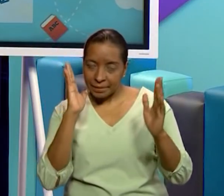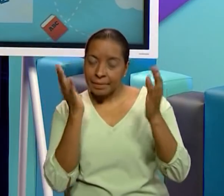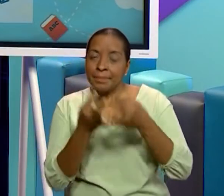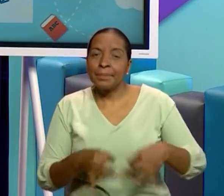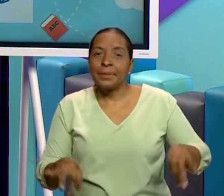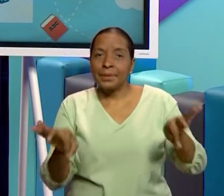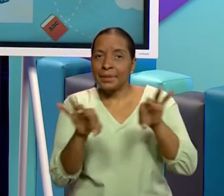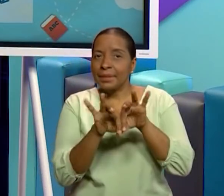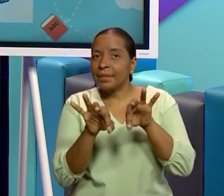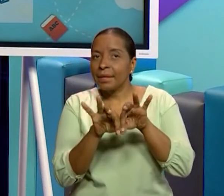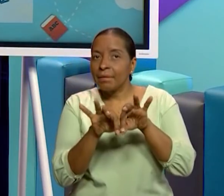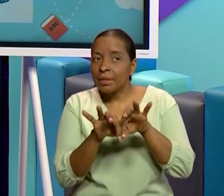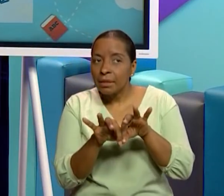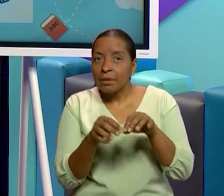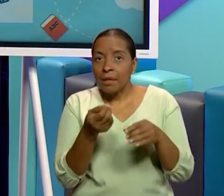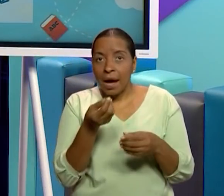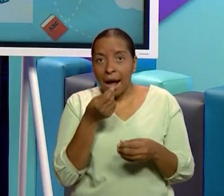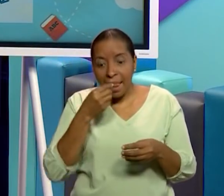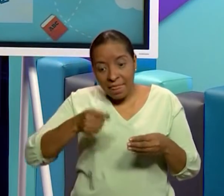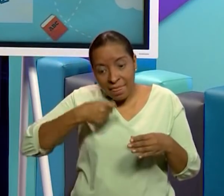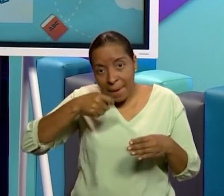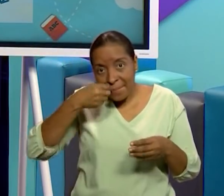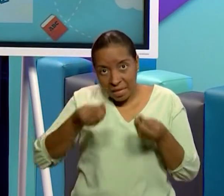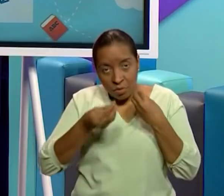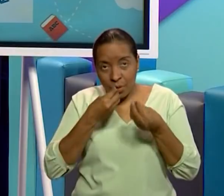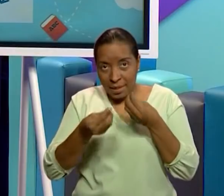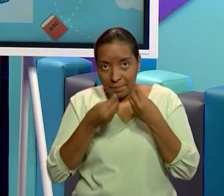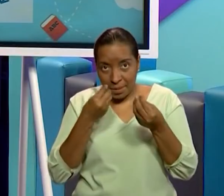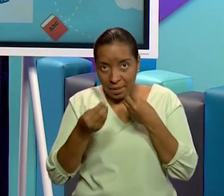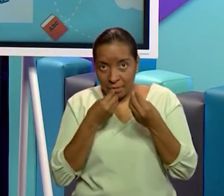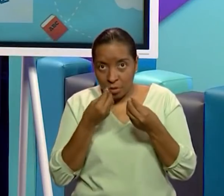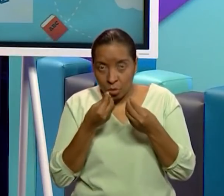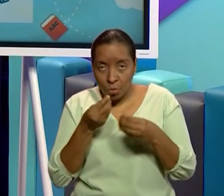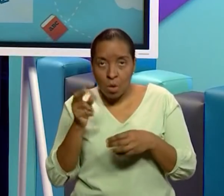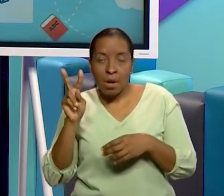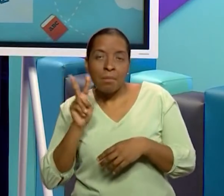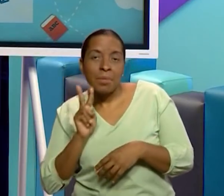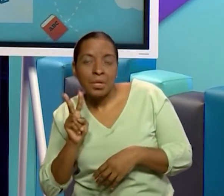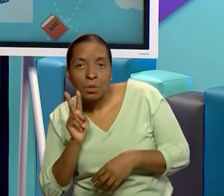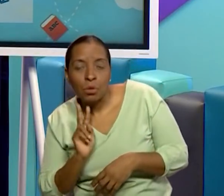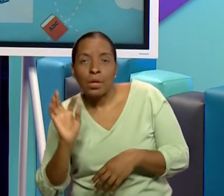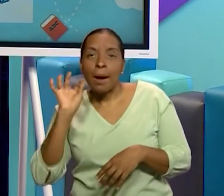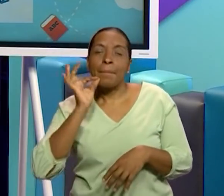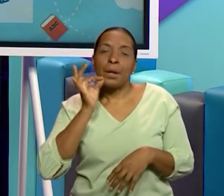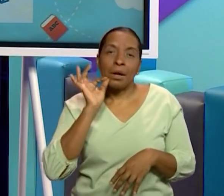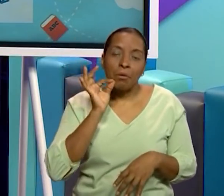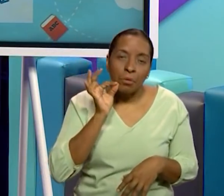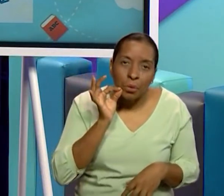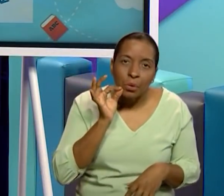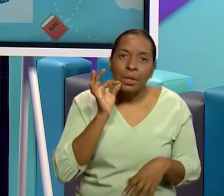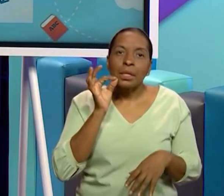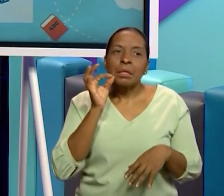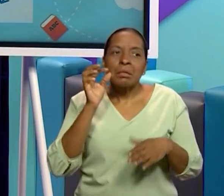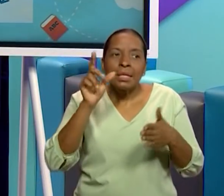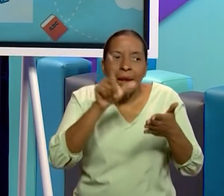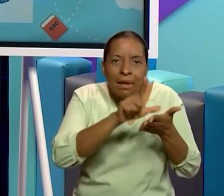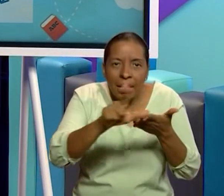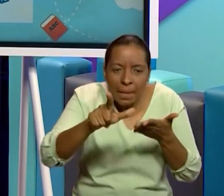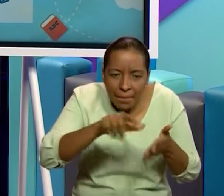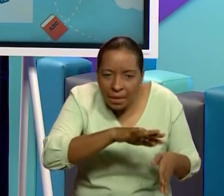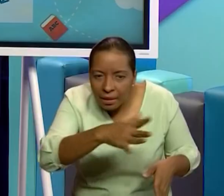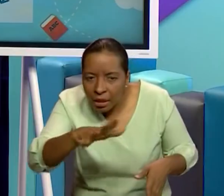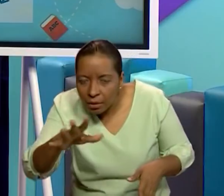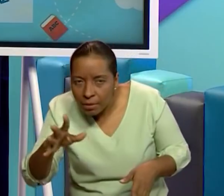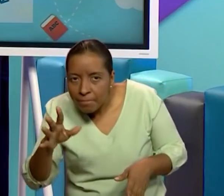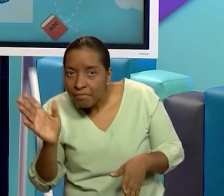importante para la producción de alimentos. Por esto debe estar limpia y libre de sustancia que